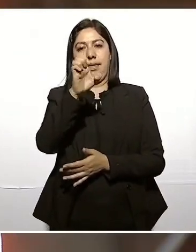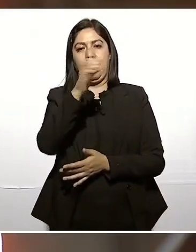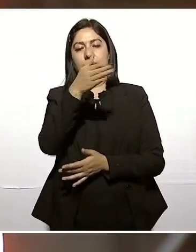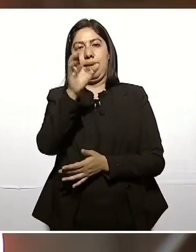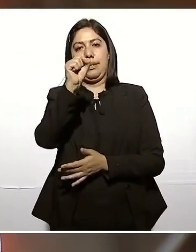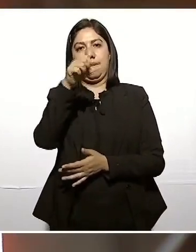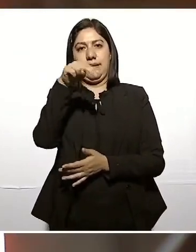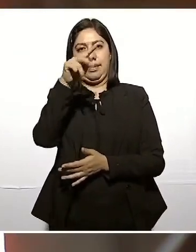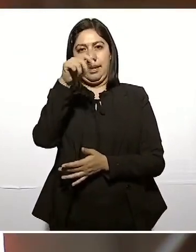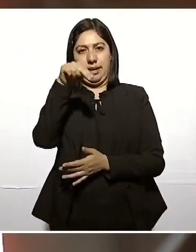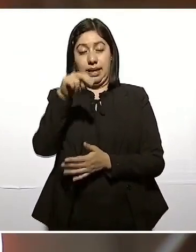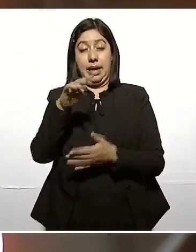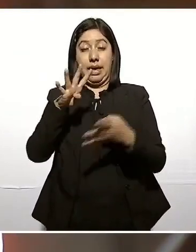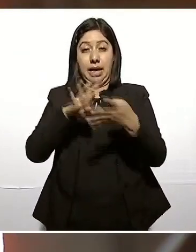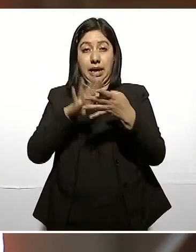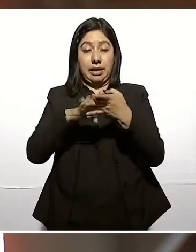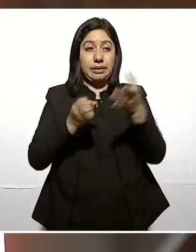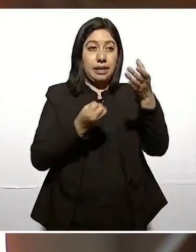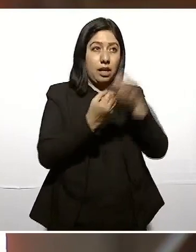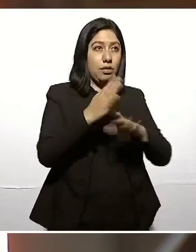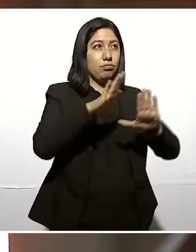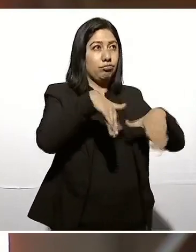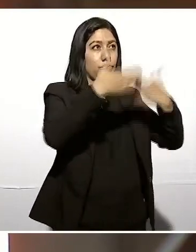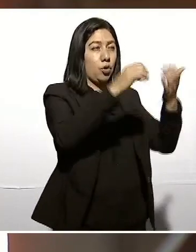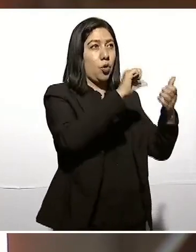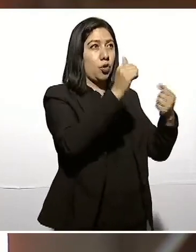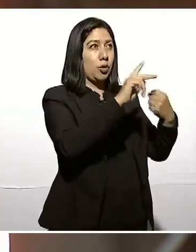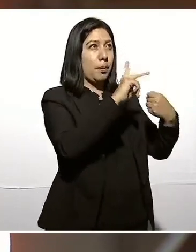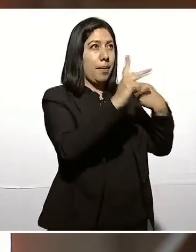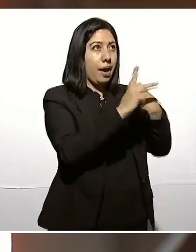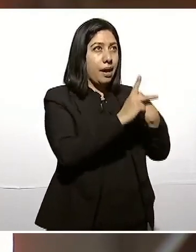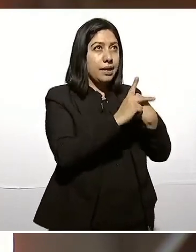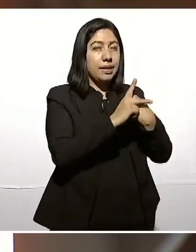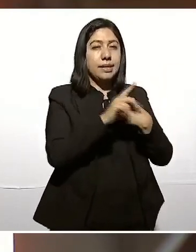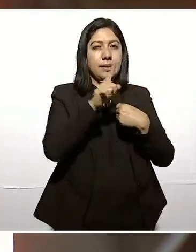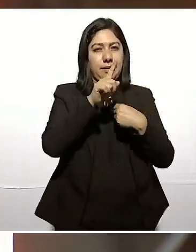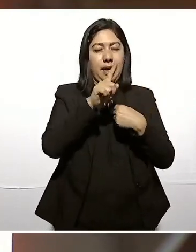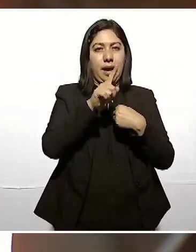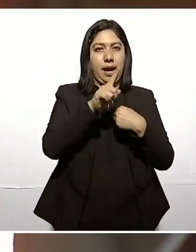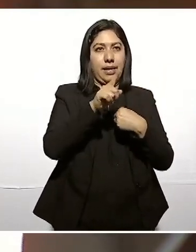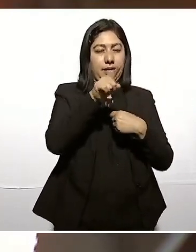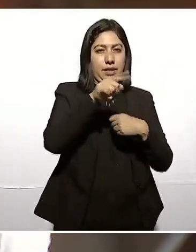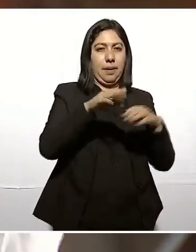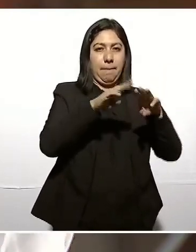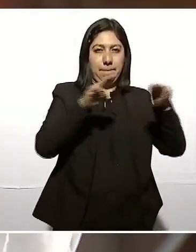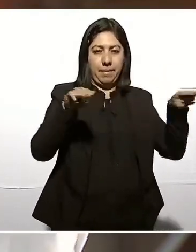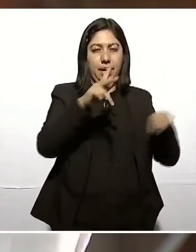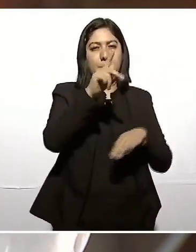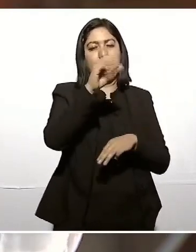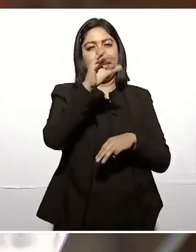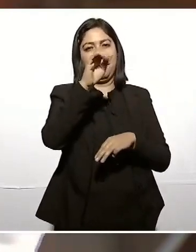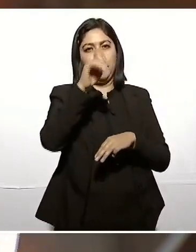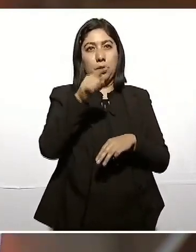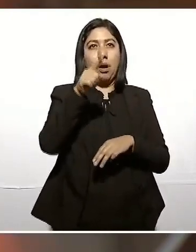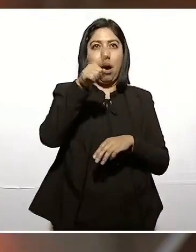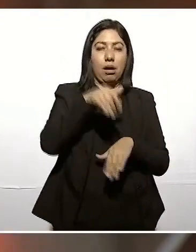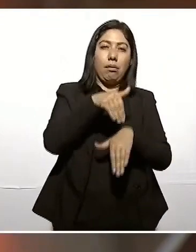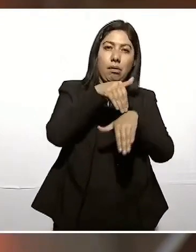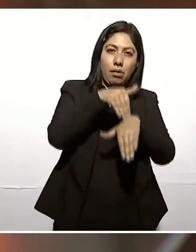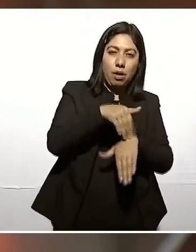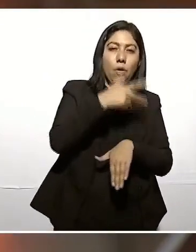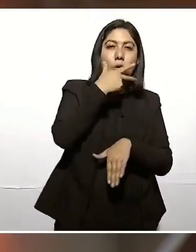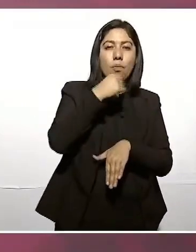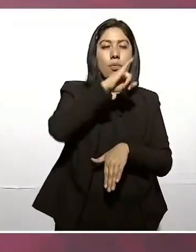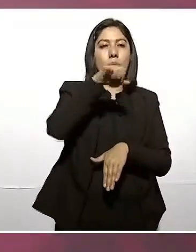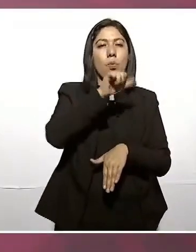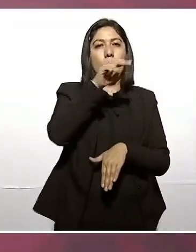extranjero, entró por el Pacífico, se puso las órdenes de Juan Álvarez y se inició